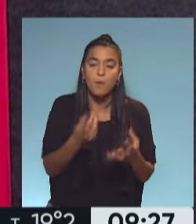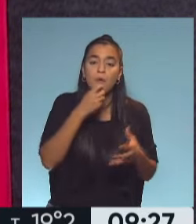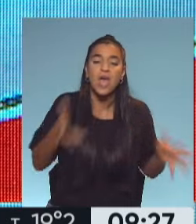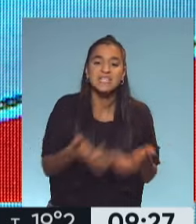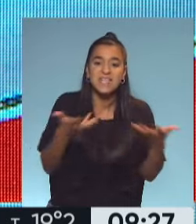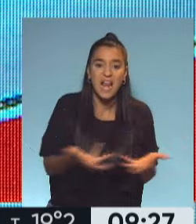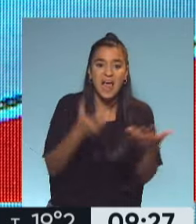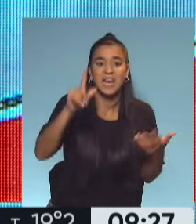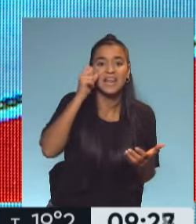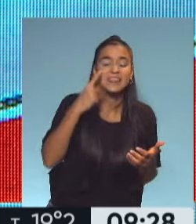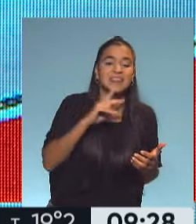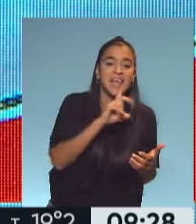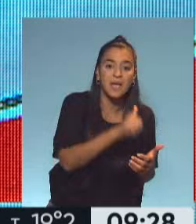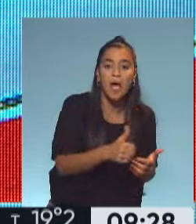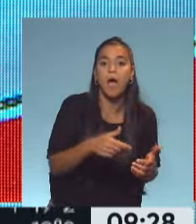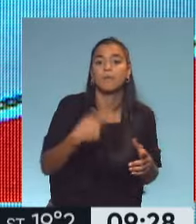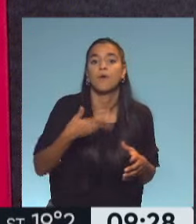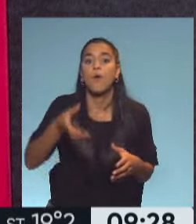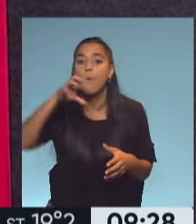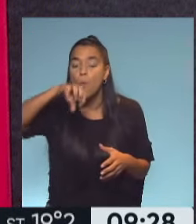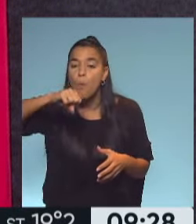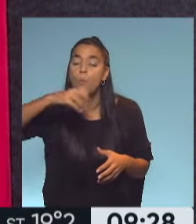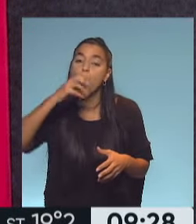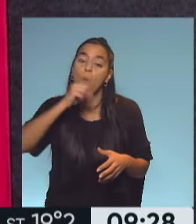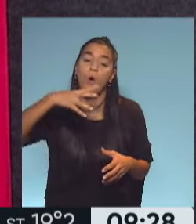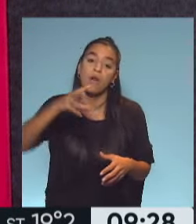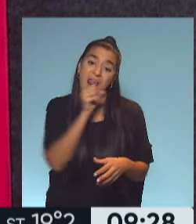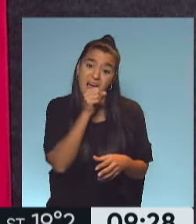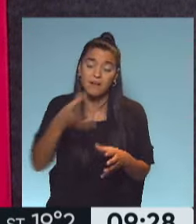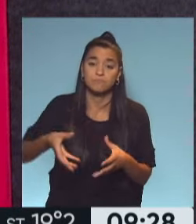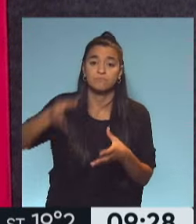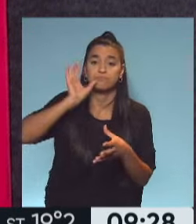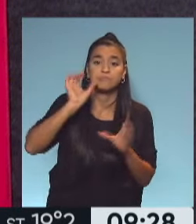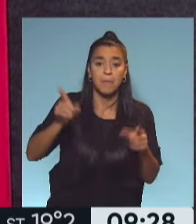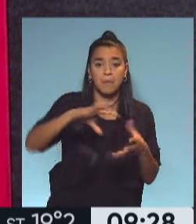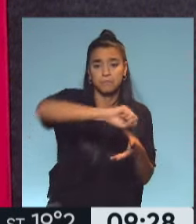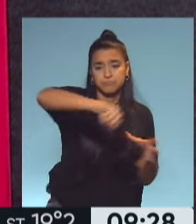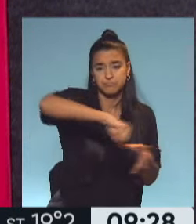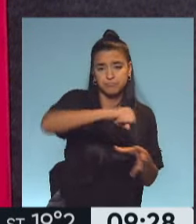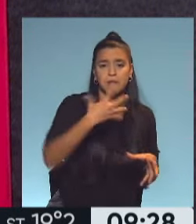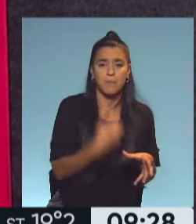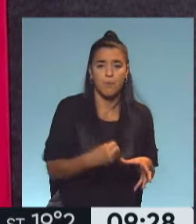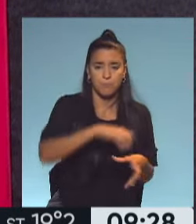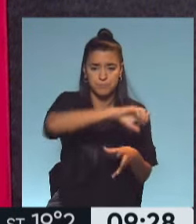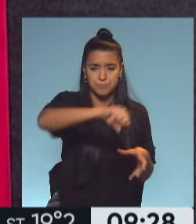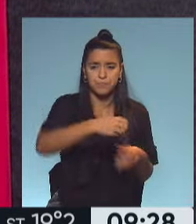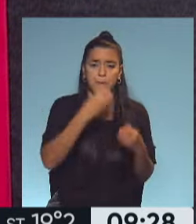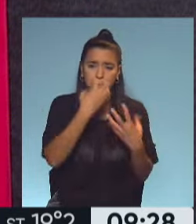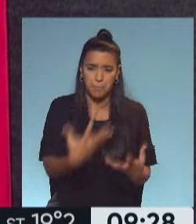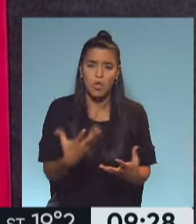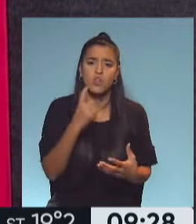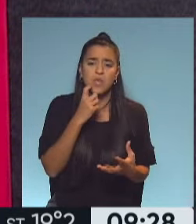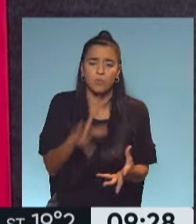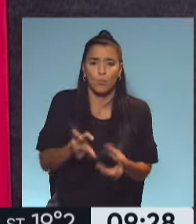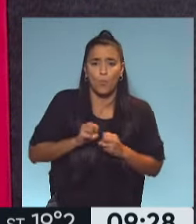ensalada de lentejas con huevo y un juguito de naranja, bomba. Excelente, ahí le podemos poner un poco de jugo de limón también y queda mucho más disponible ese